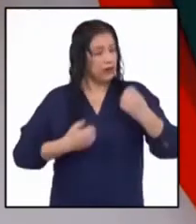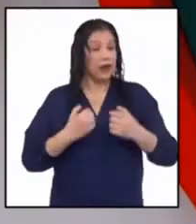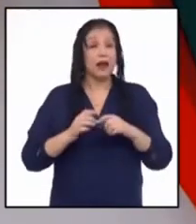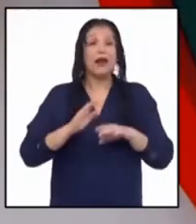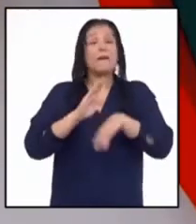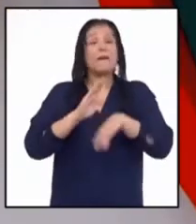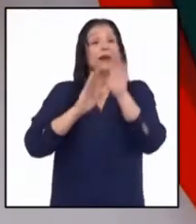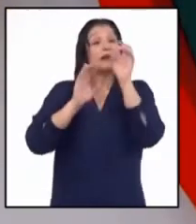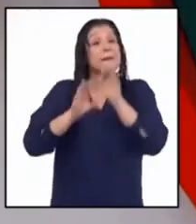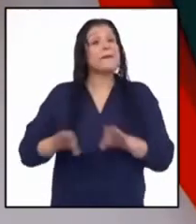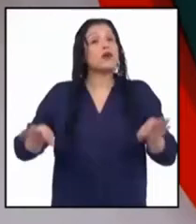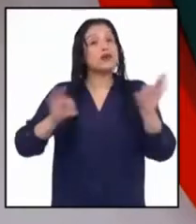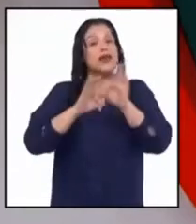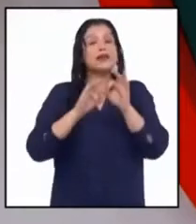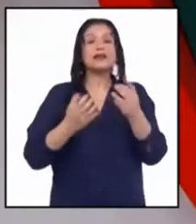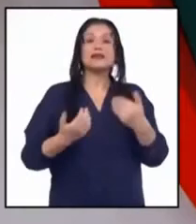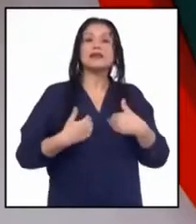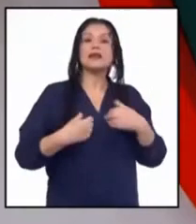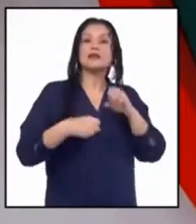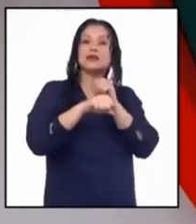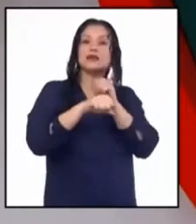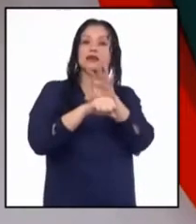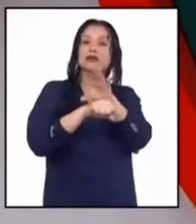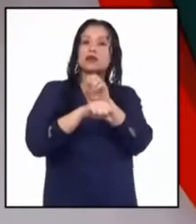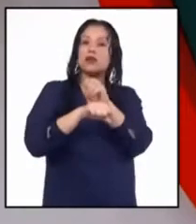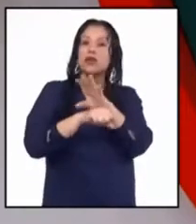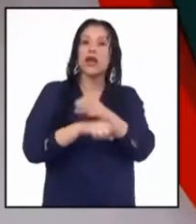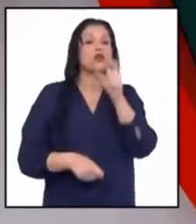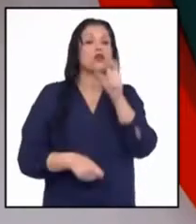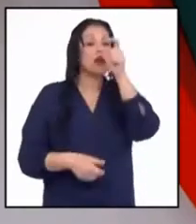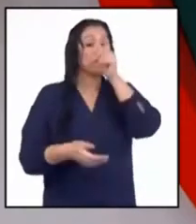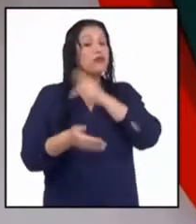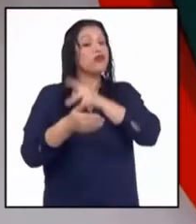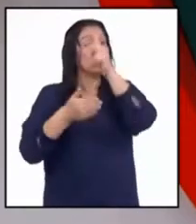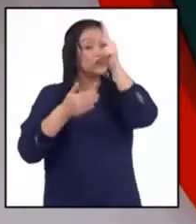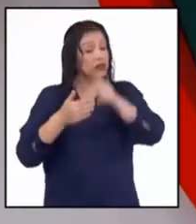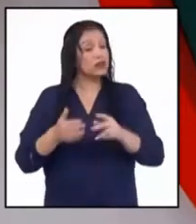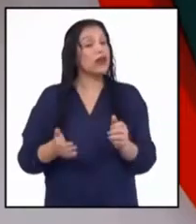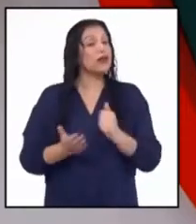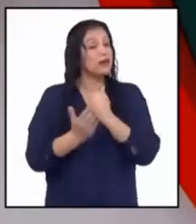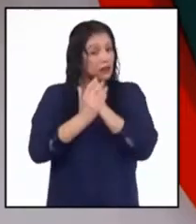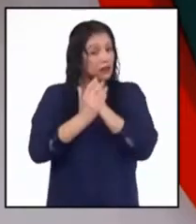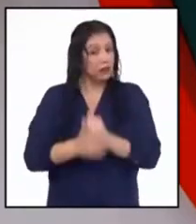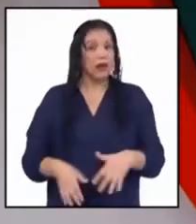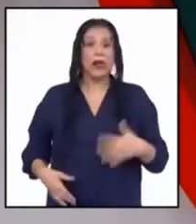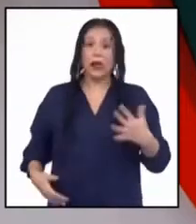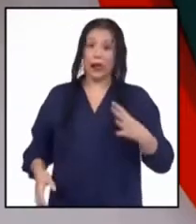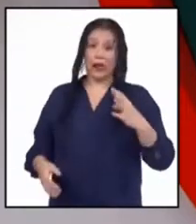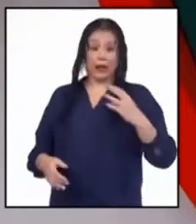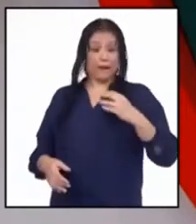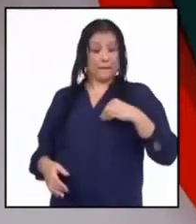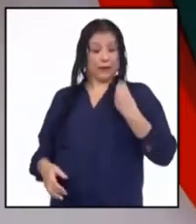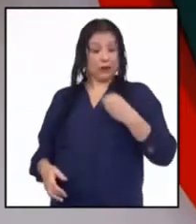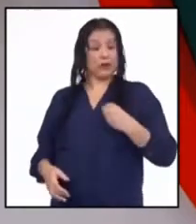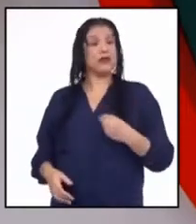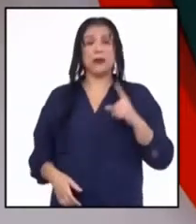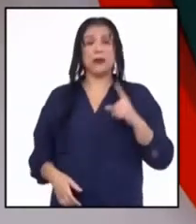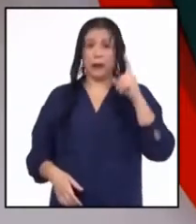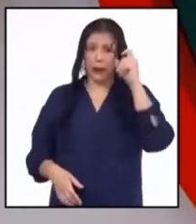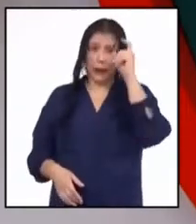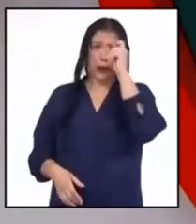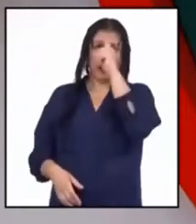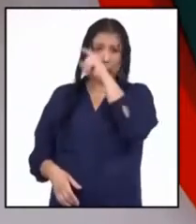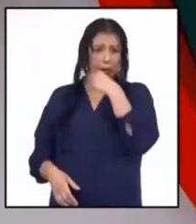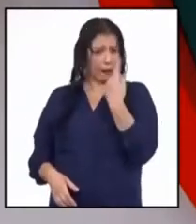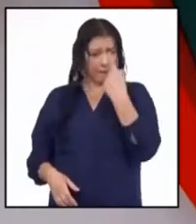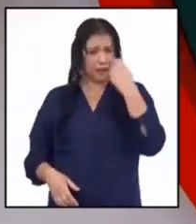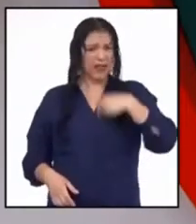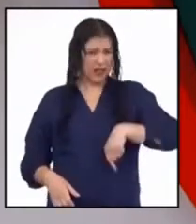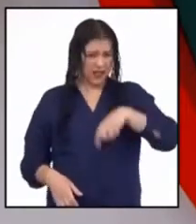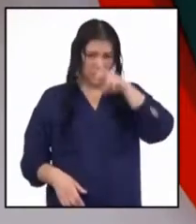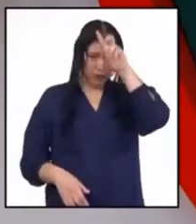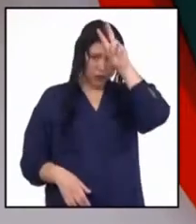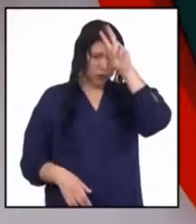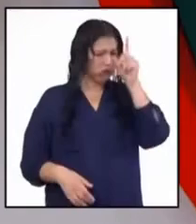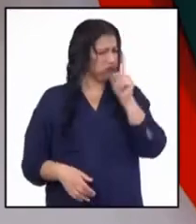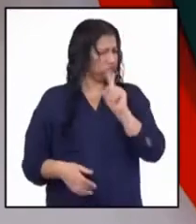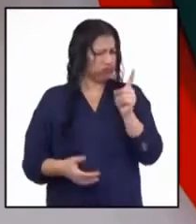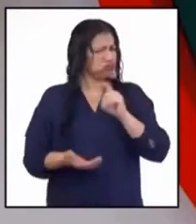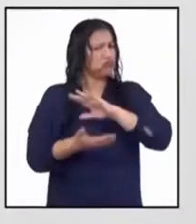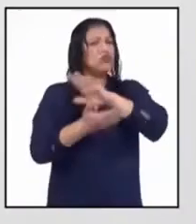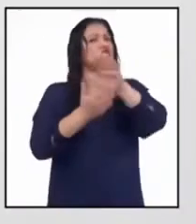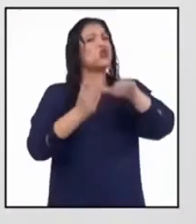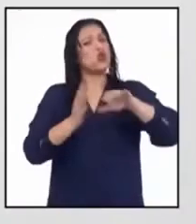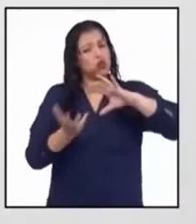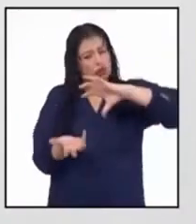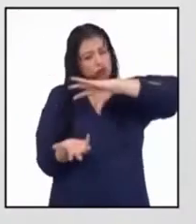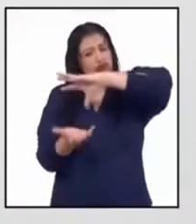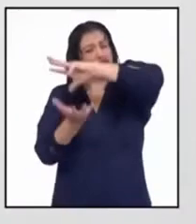tener la asesoría y el acompañamiento adecuado. Ser adolescente es complejo y no solo aquí en nuestro Perú, sino también en todo